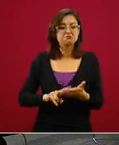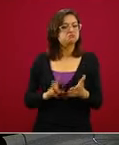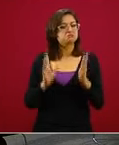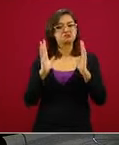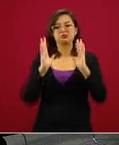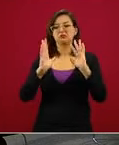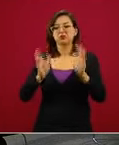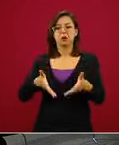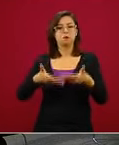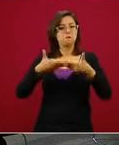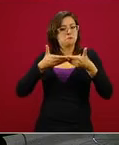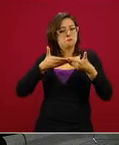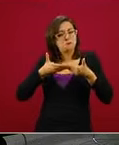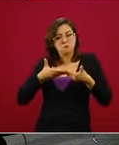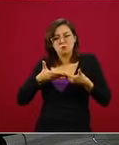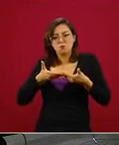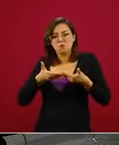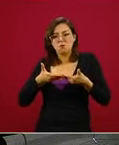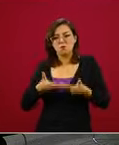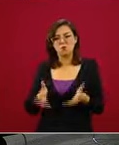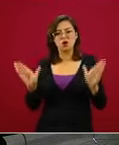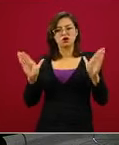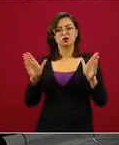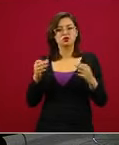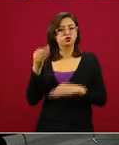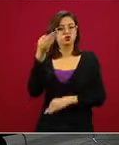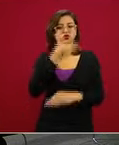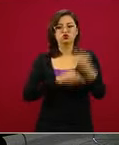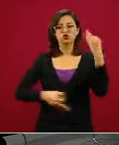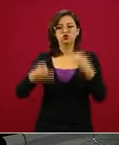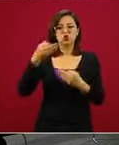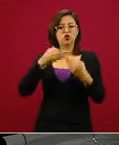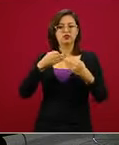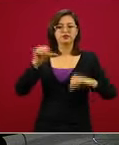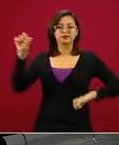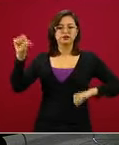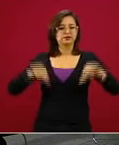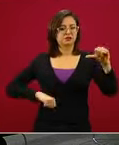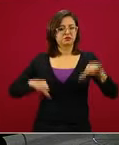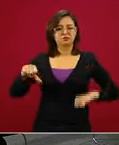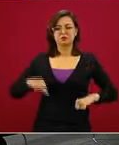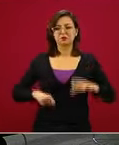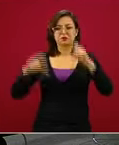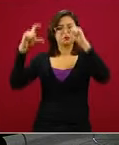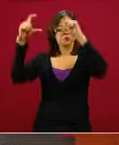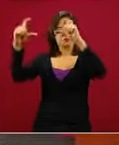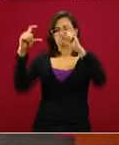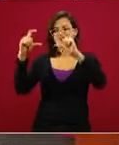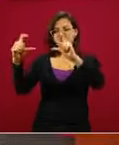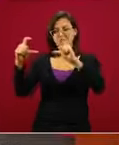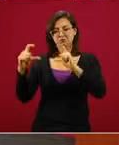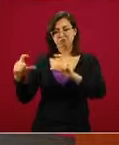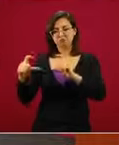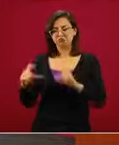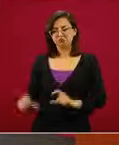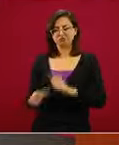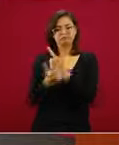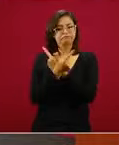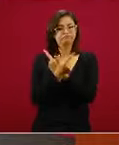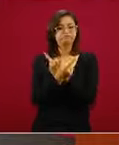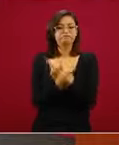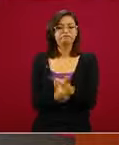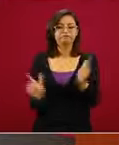abren, se rellenan todos y cada uno de los cuadros. Los cuadros del semáforo